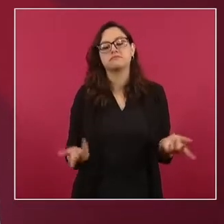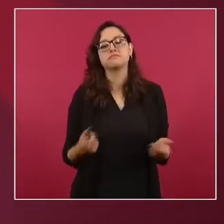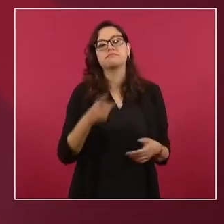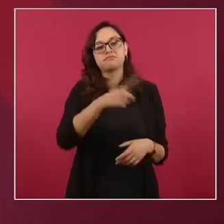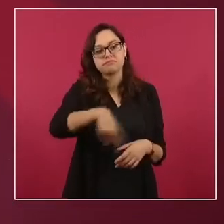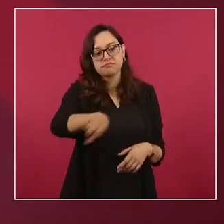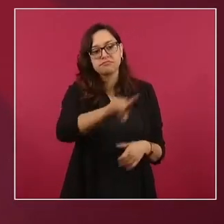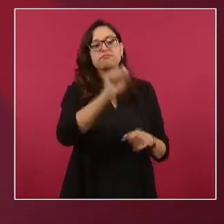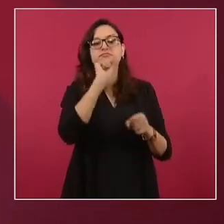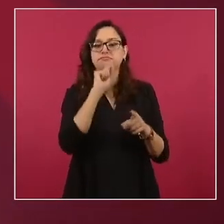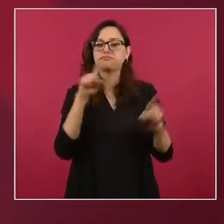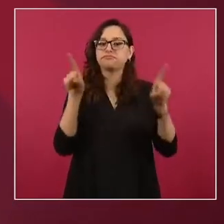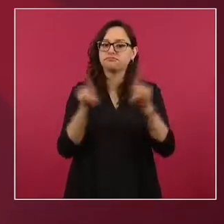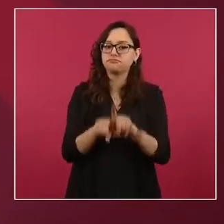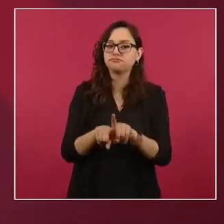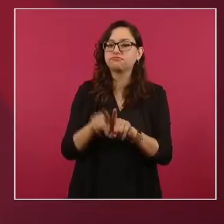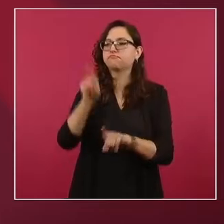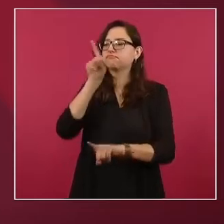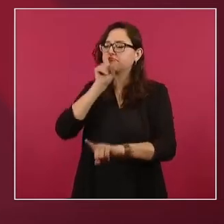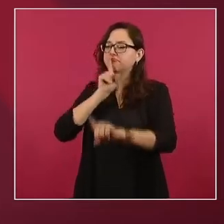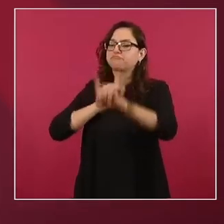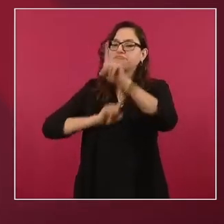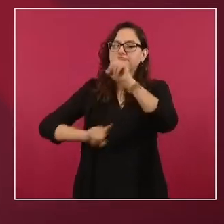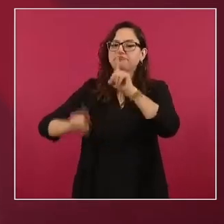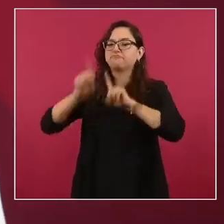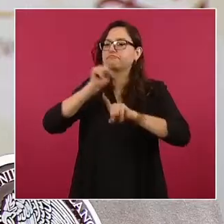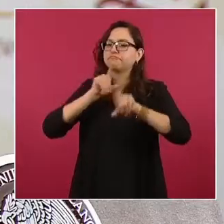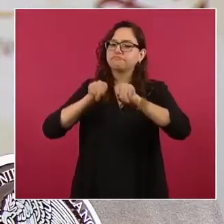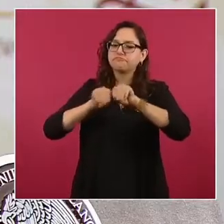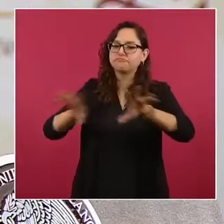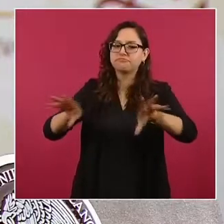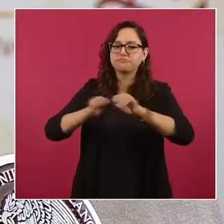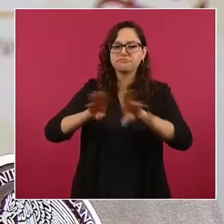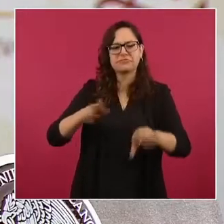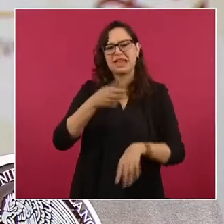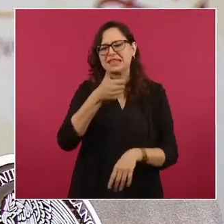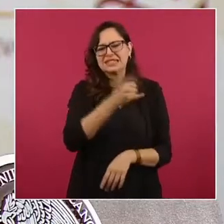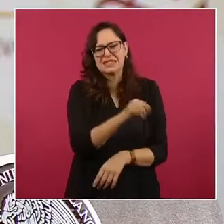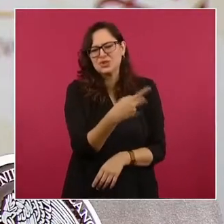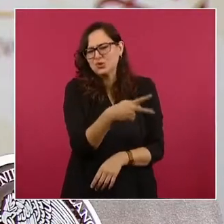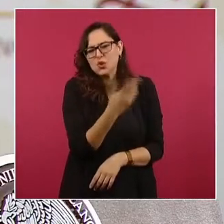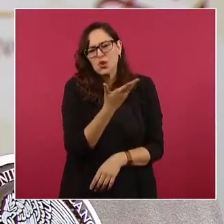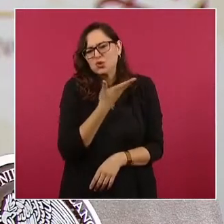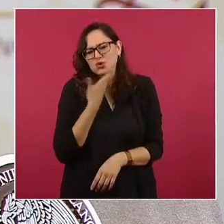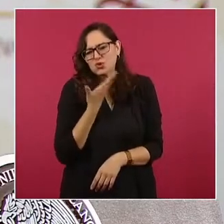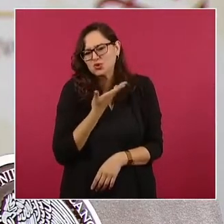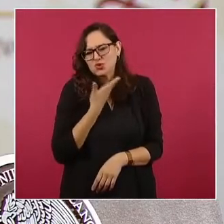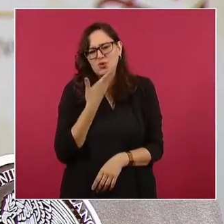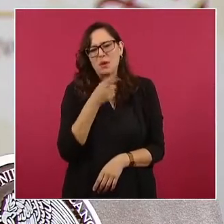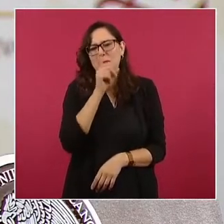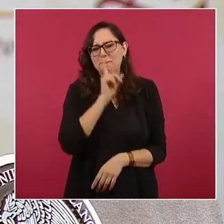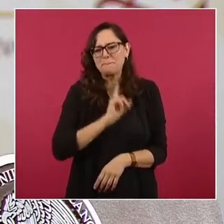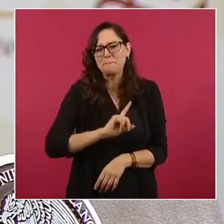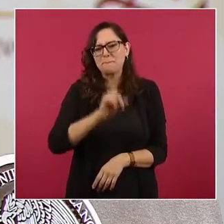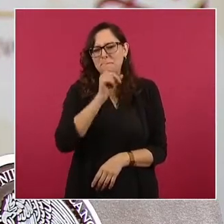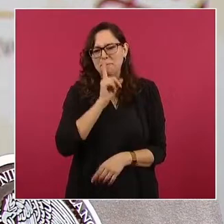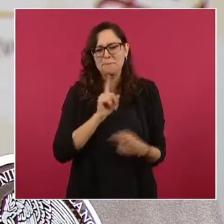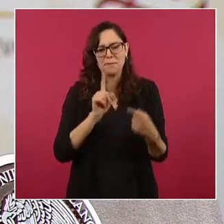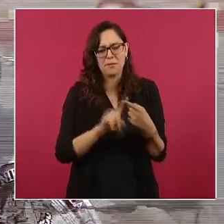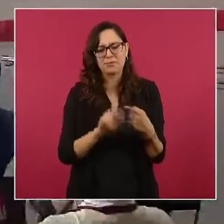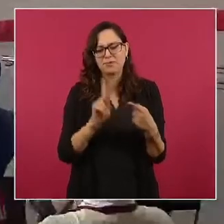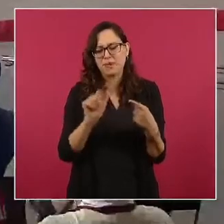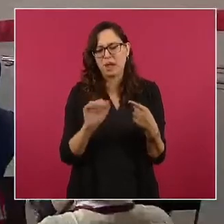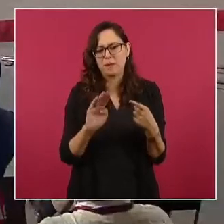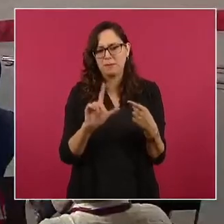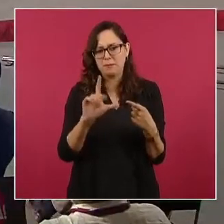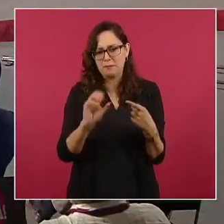lanzó a desinformar como ya es costumbre. Entre los que destacan, Pablo Maluf, los vamos a